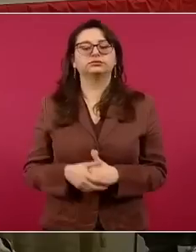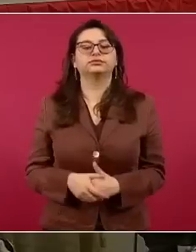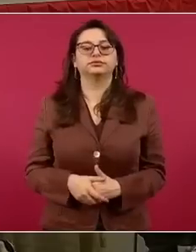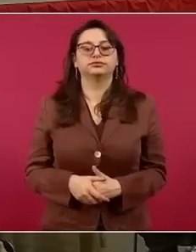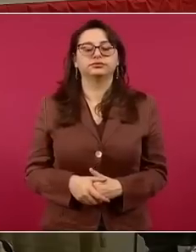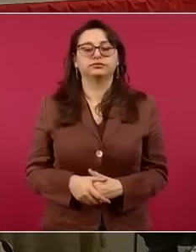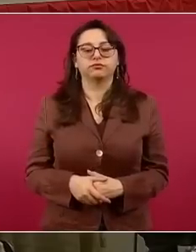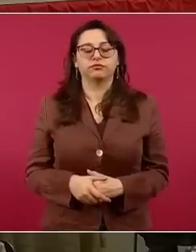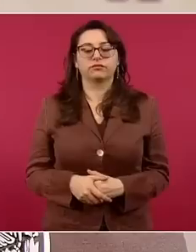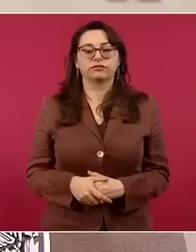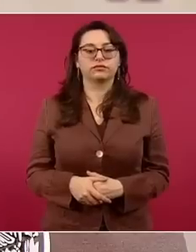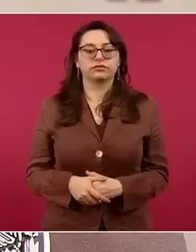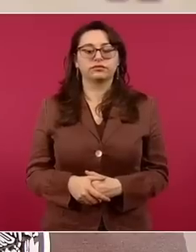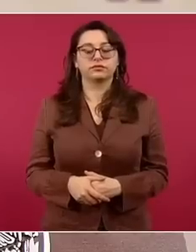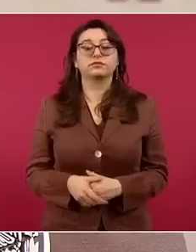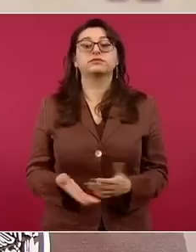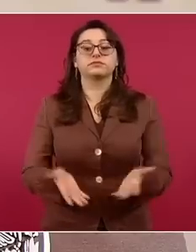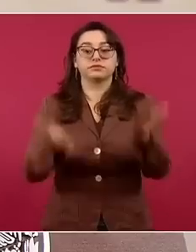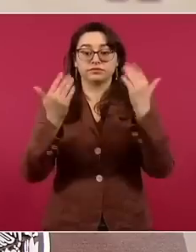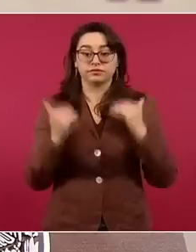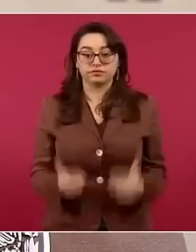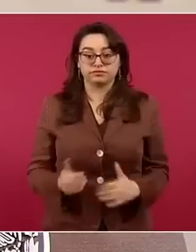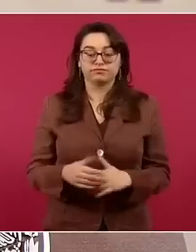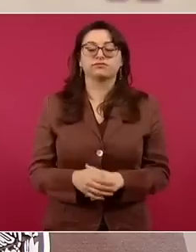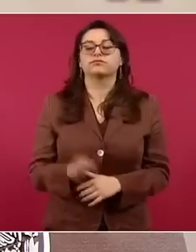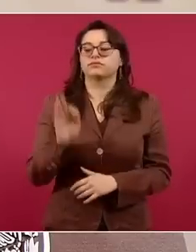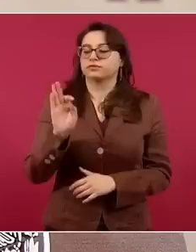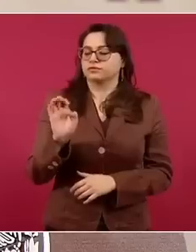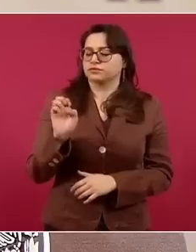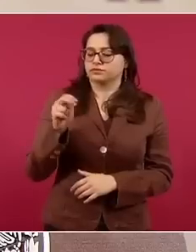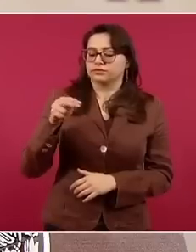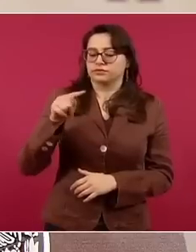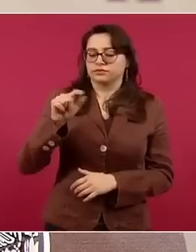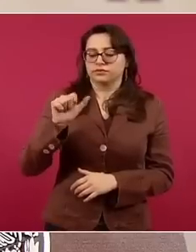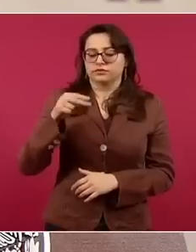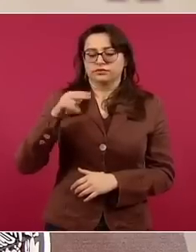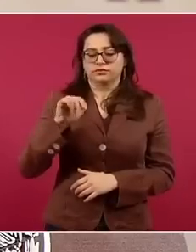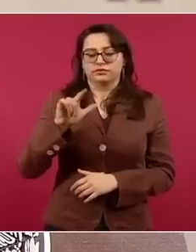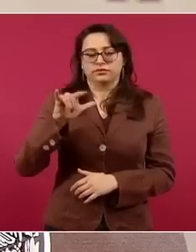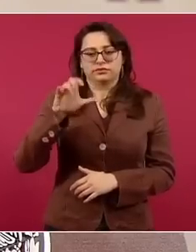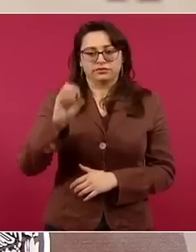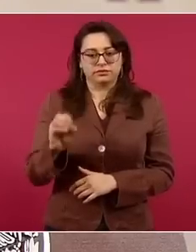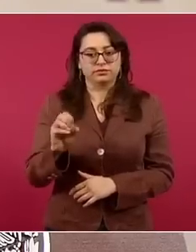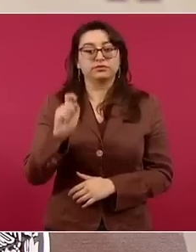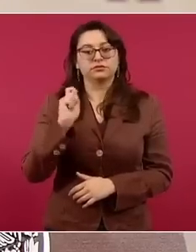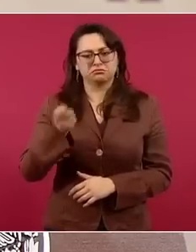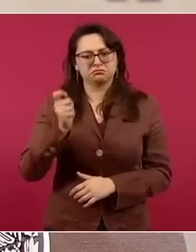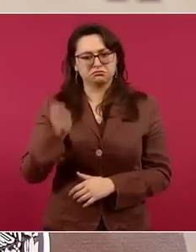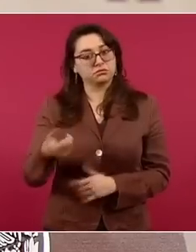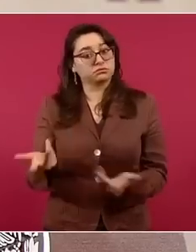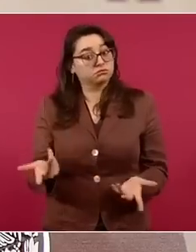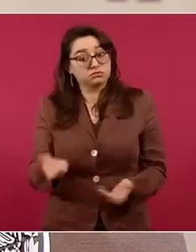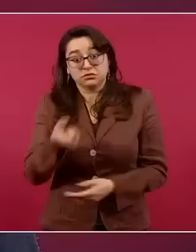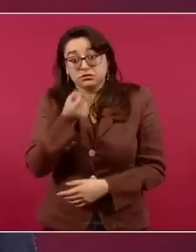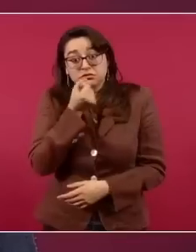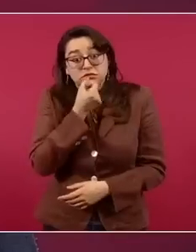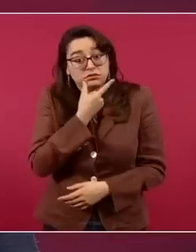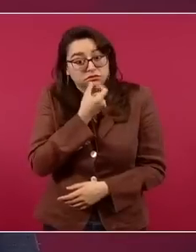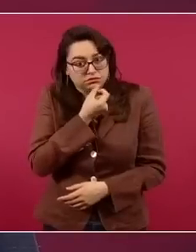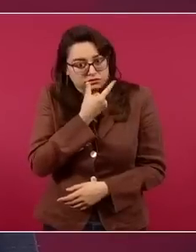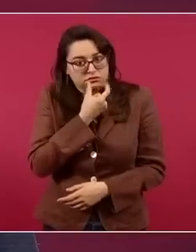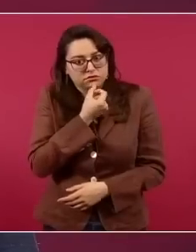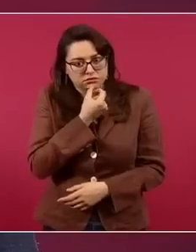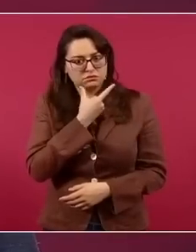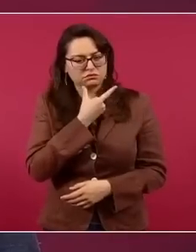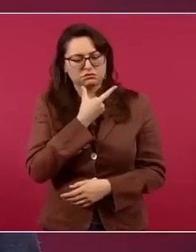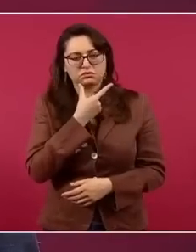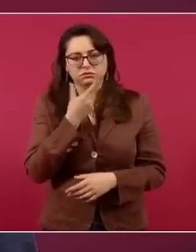Lo siguiente es sobre el fentanilo. El fentanilo vamos a resumir que se trata de un medicamento originalmente diseñado como